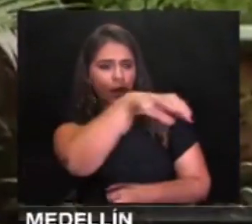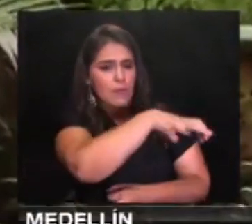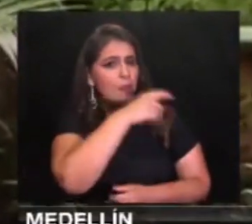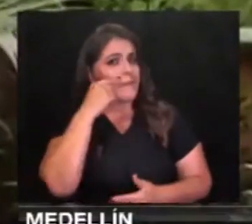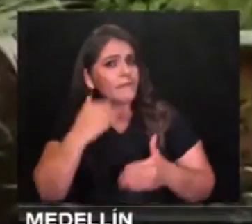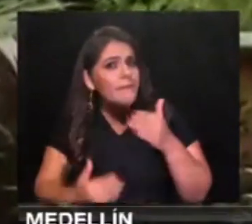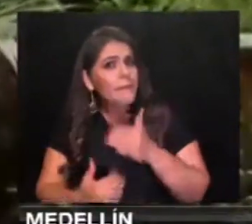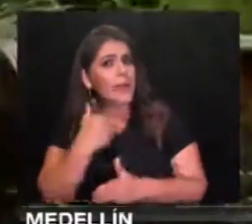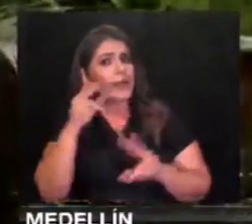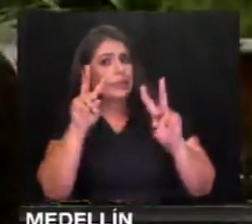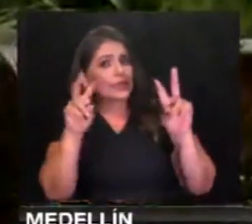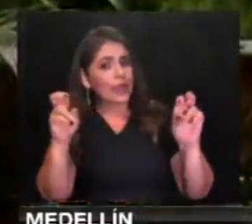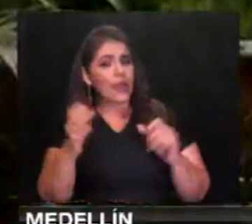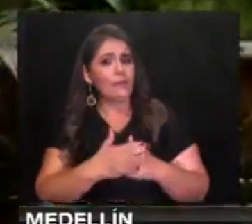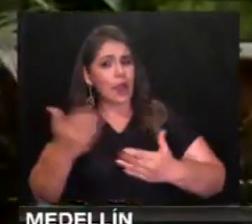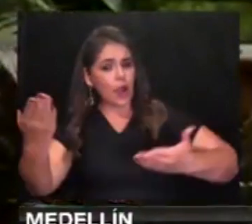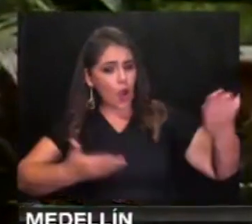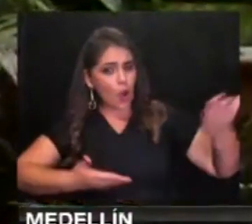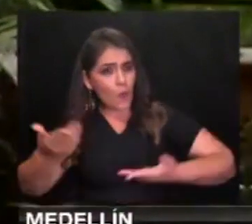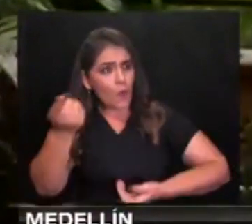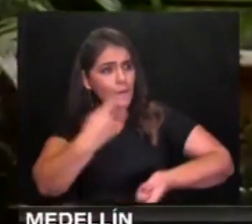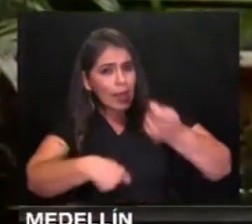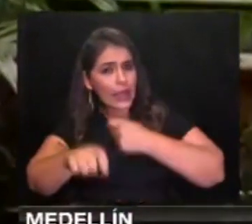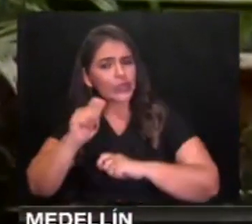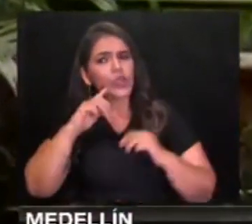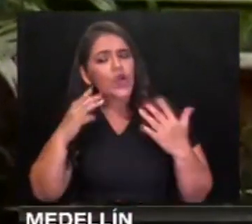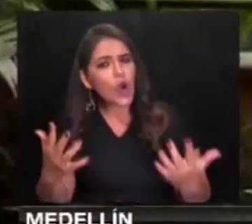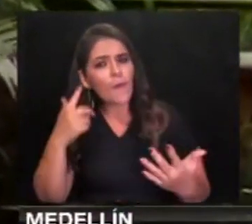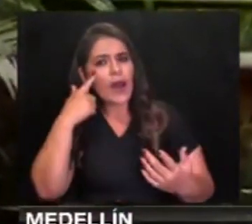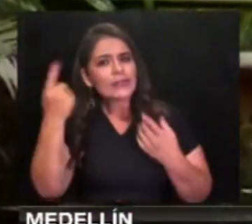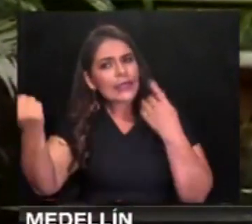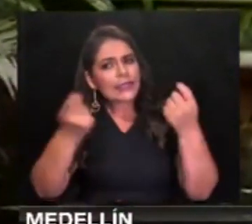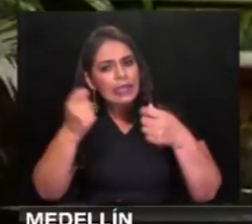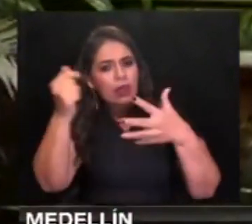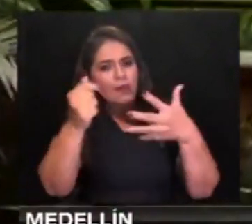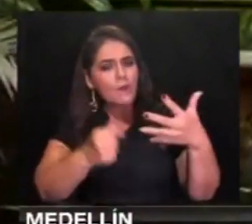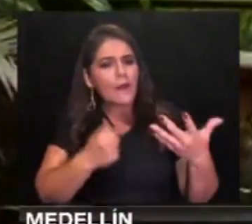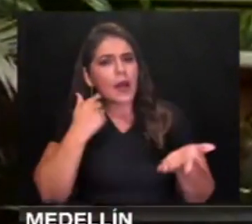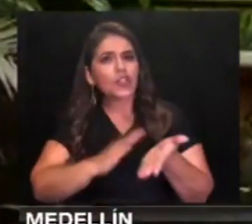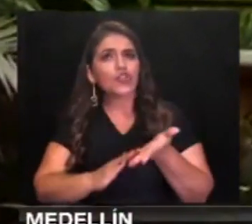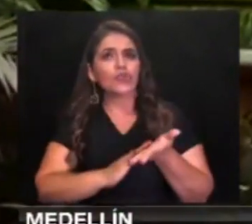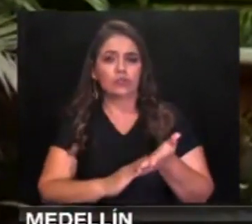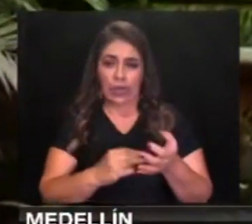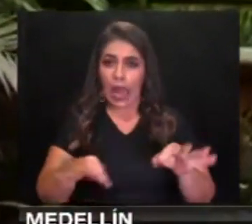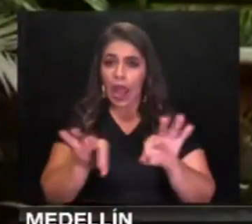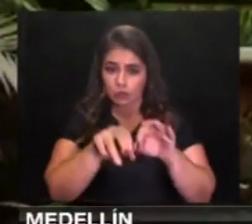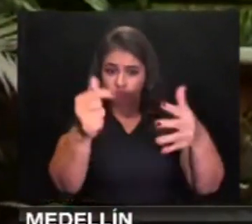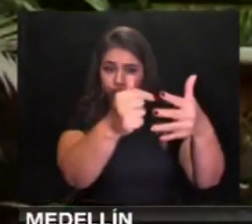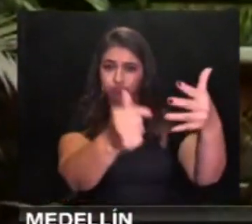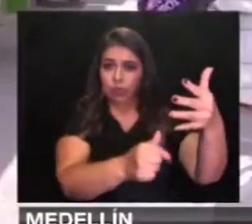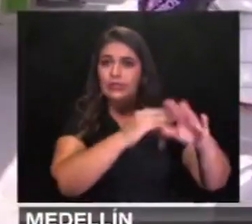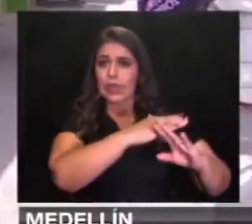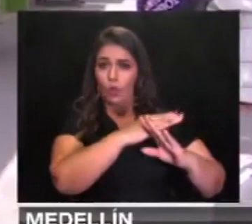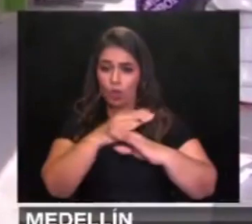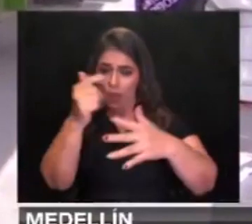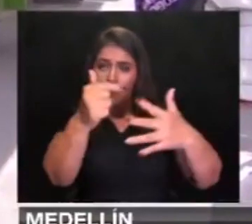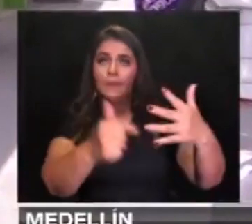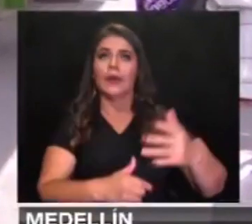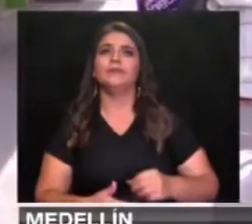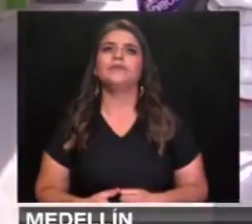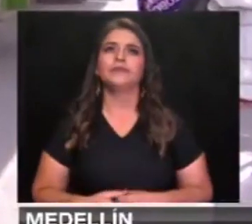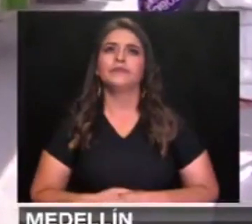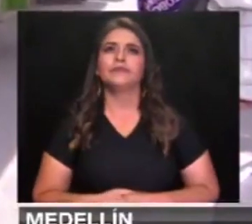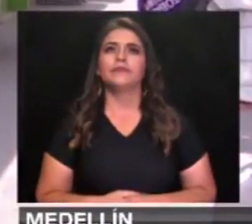que busquemos la forma de abrir ya el comercio, cumpliendo los protocolos de bioseguridad. Este